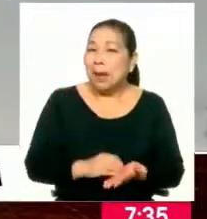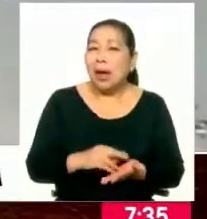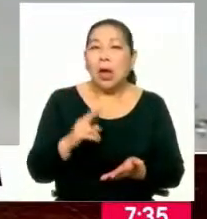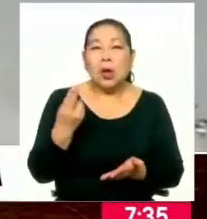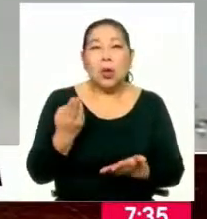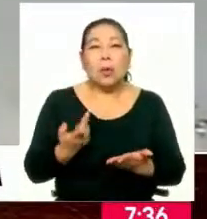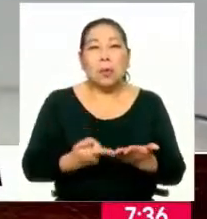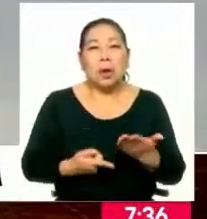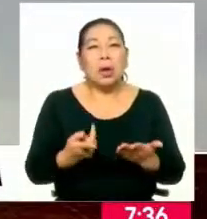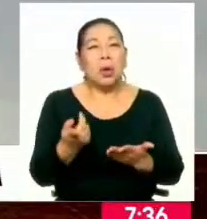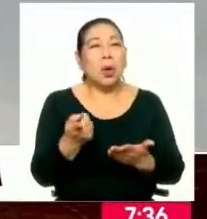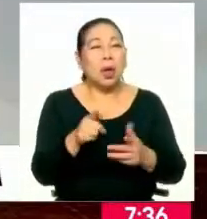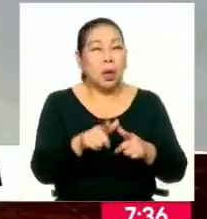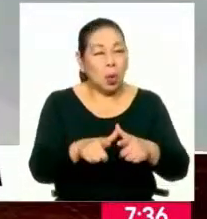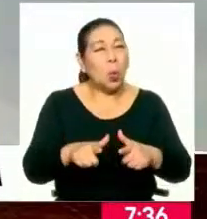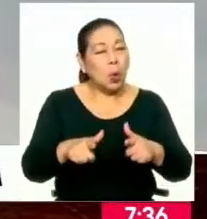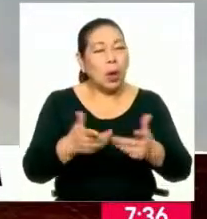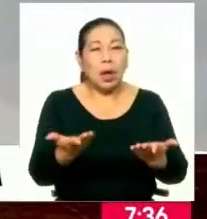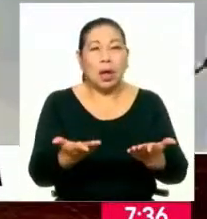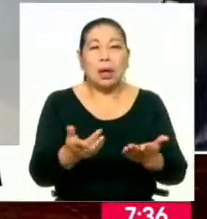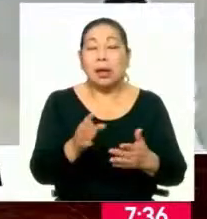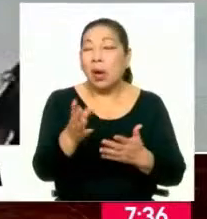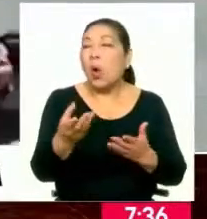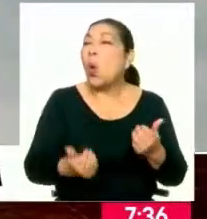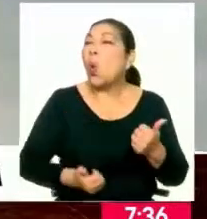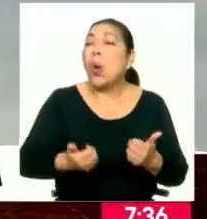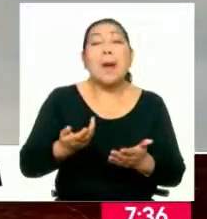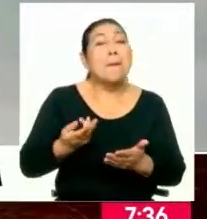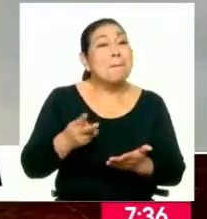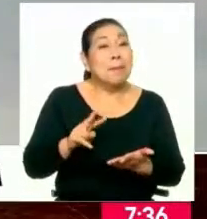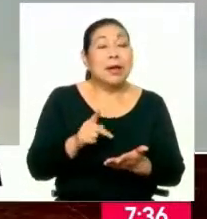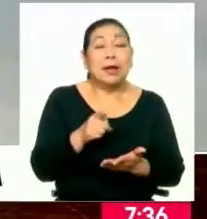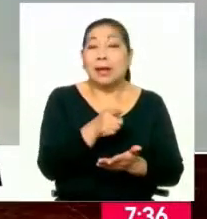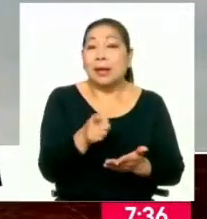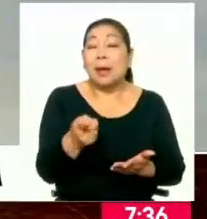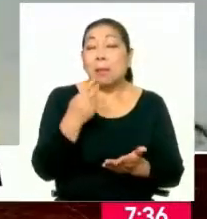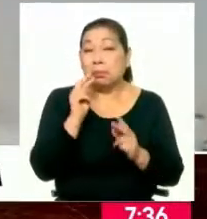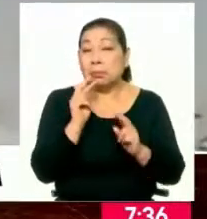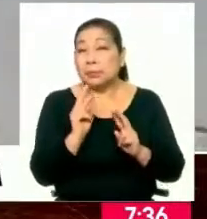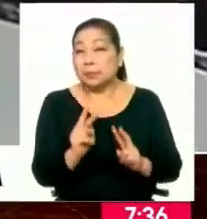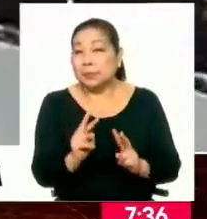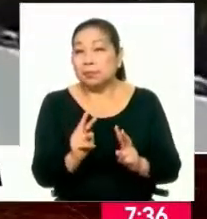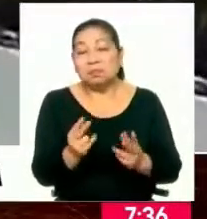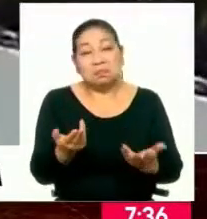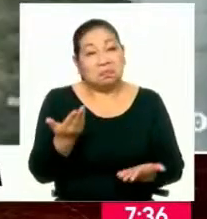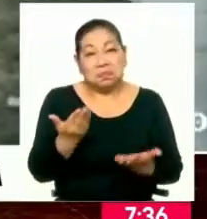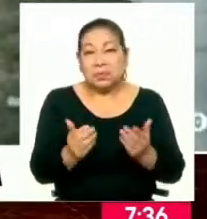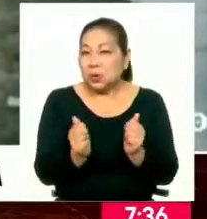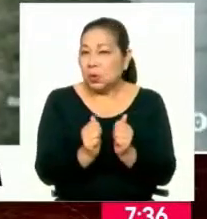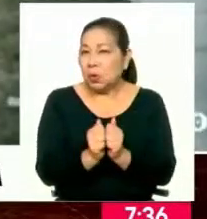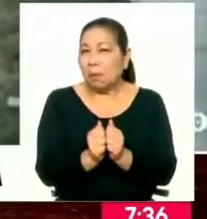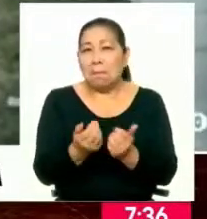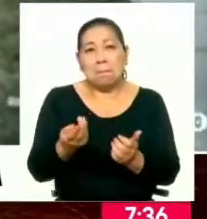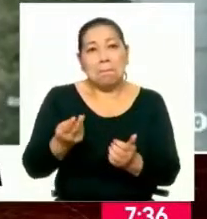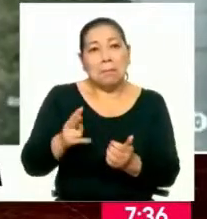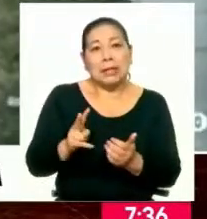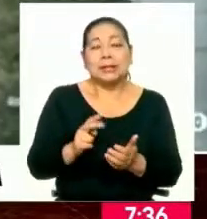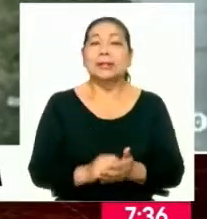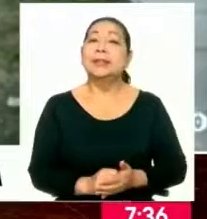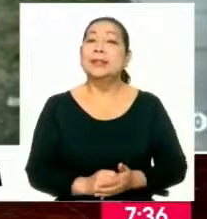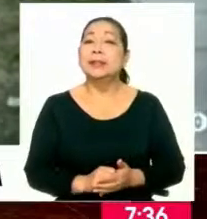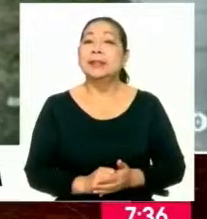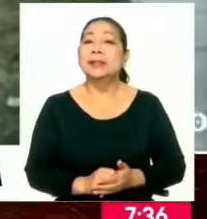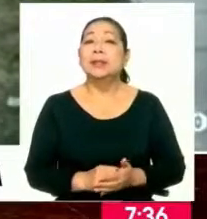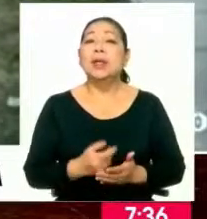criminalidad en su jurisdicción, en su distrito? ¿Cuáles son los casos que consideran ustedes serán vistos probablemente con mucha intensidad en